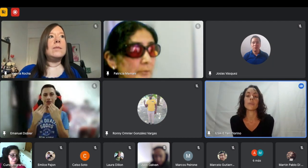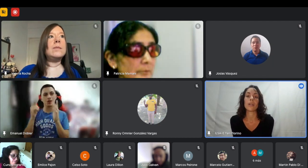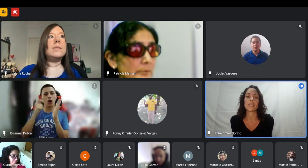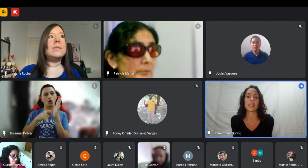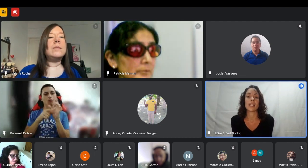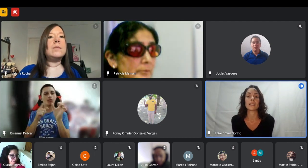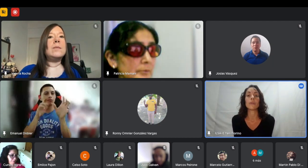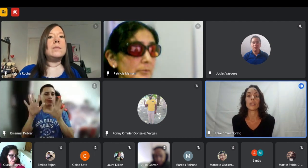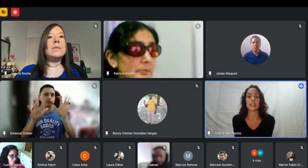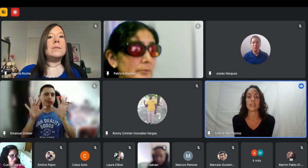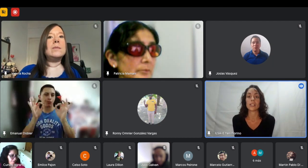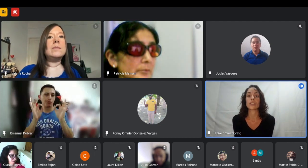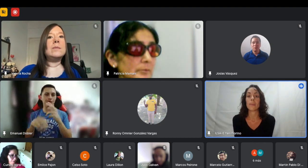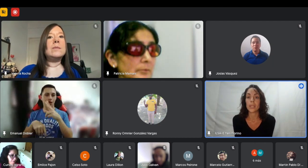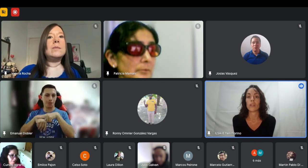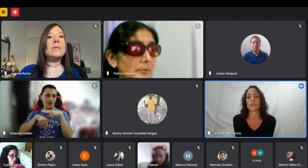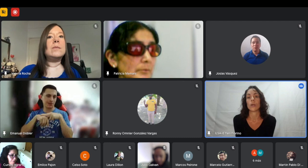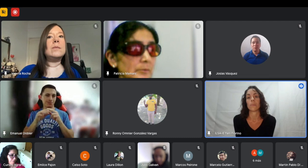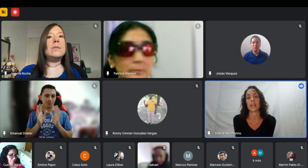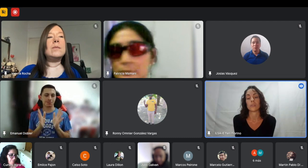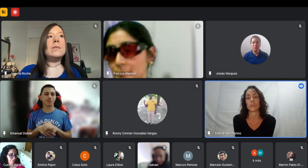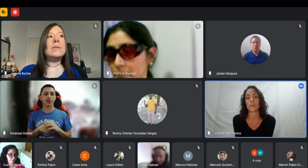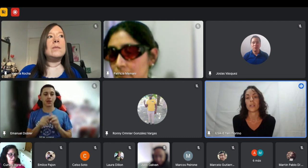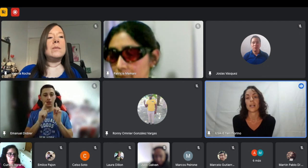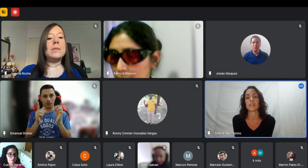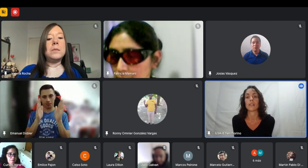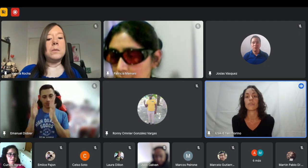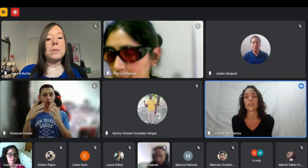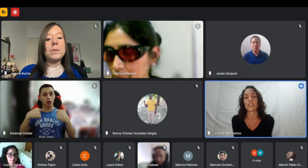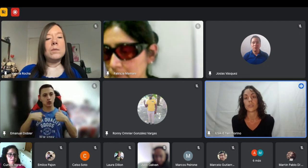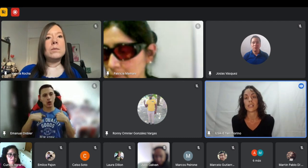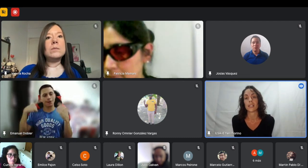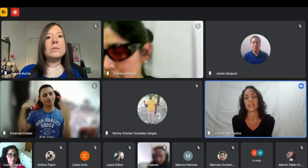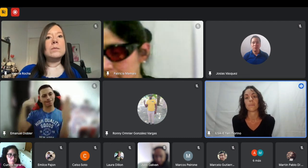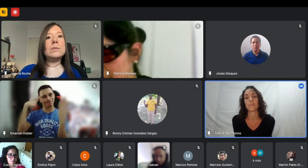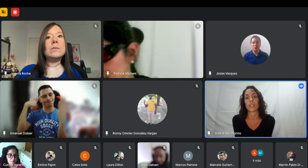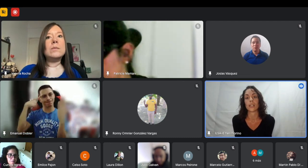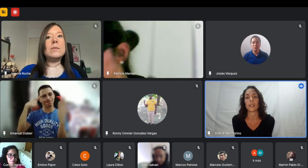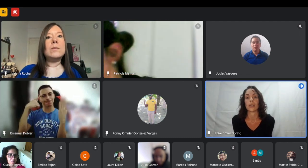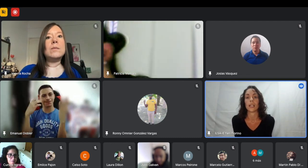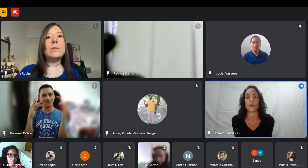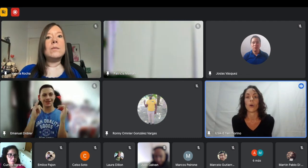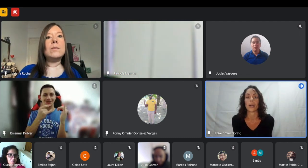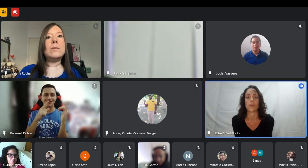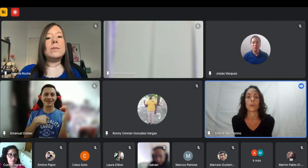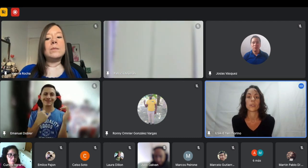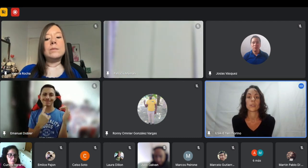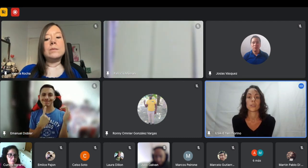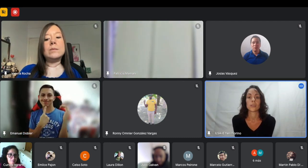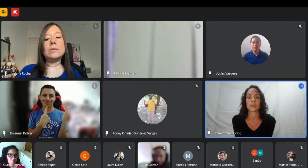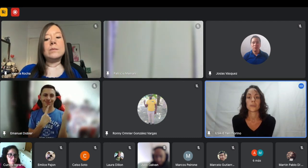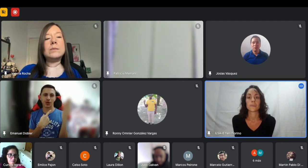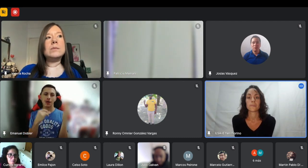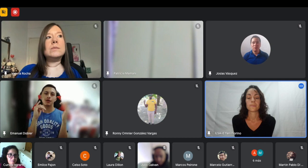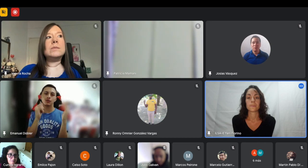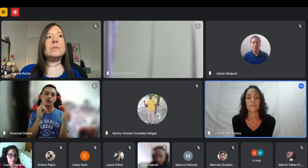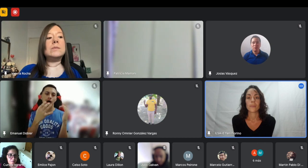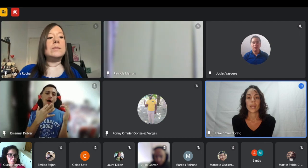el directivo el vice directivo del tercero también lo ayudó a armar en su TV así que fue con la ayuda de esas tres personas que él lo armó